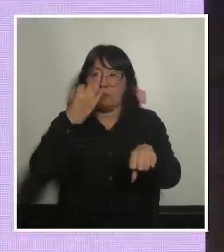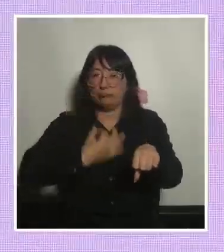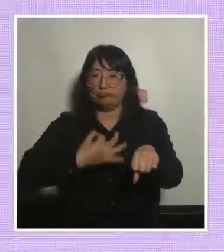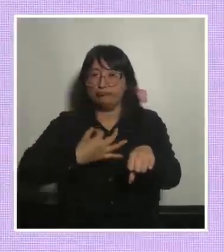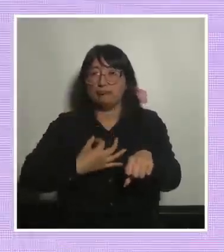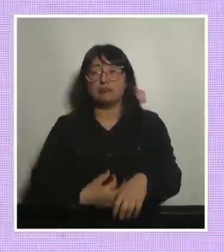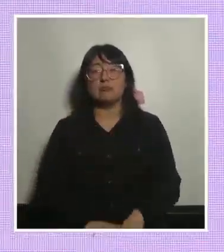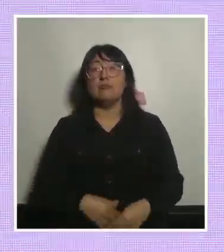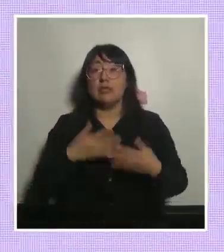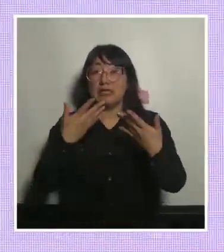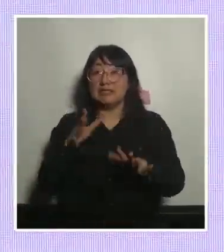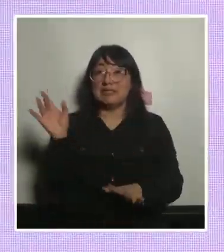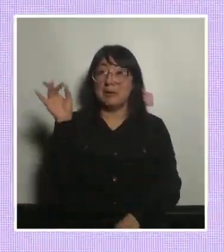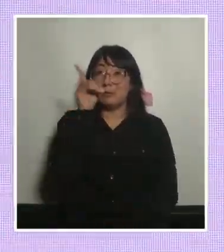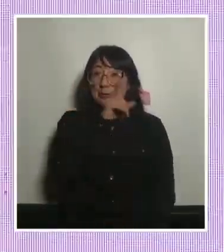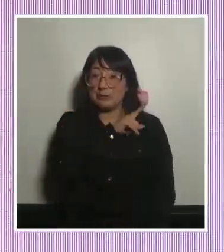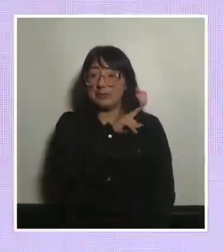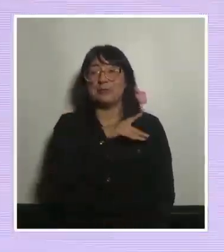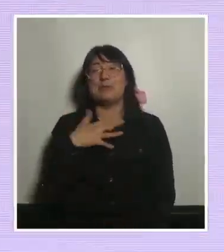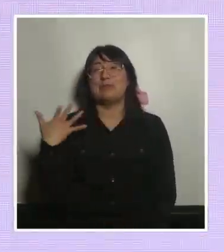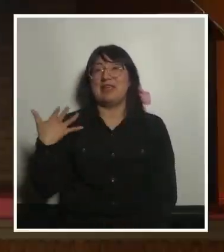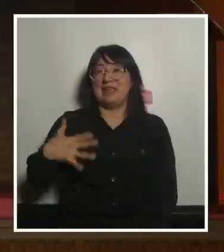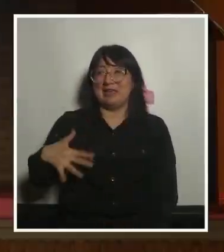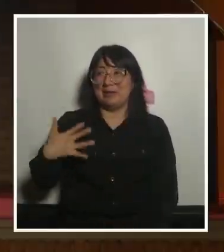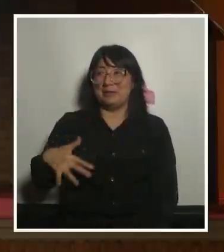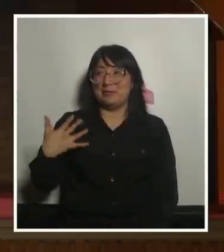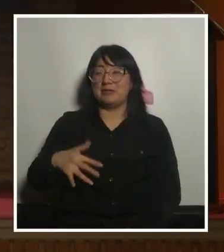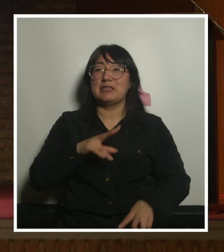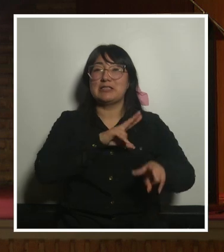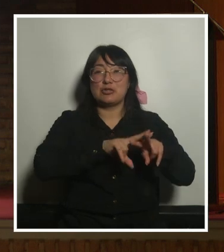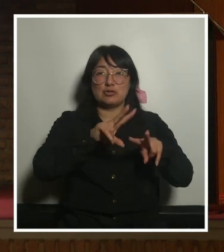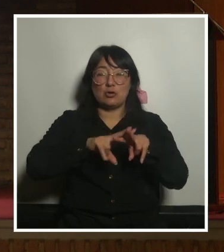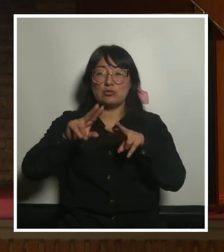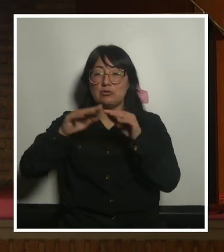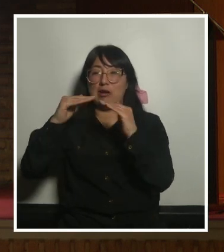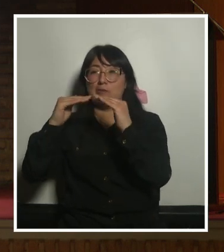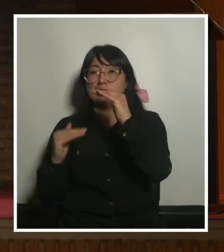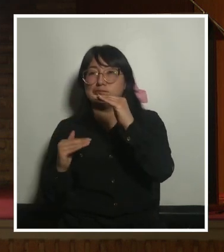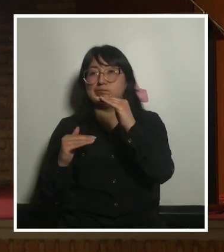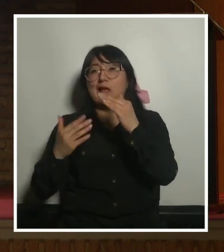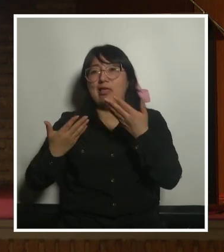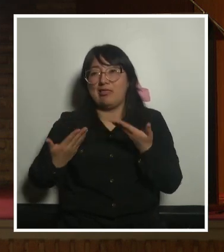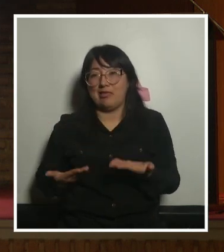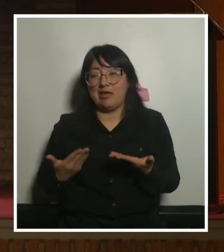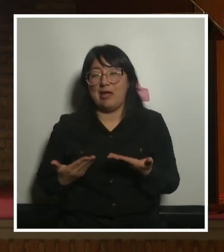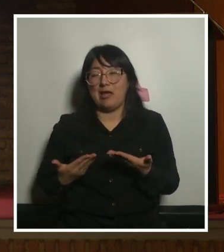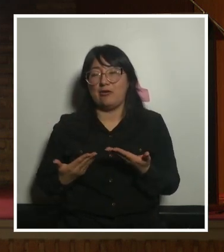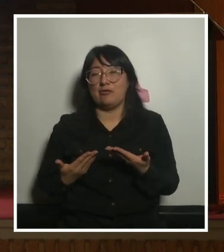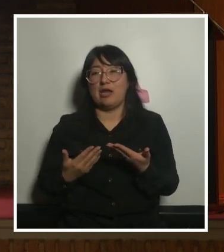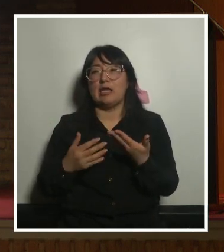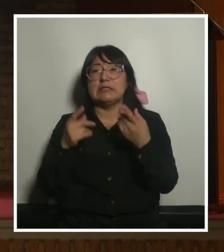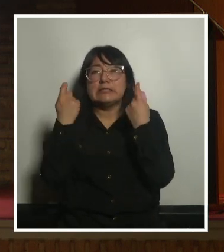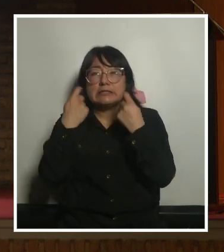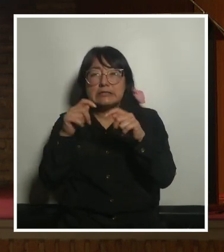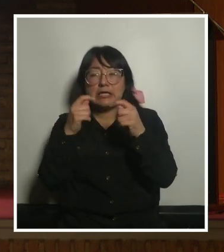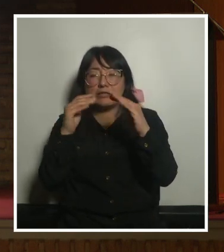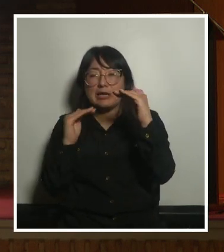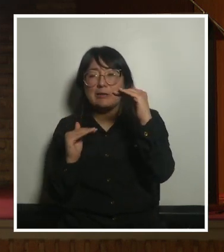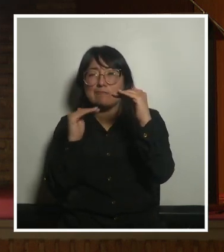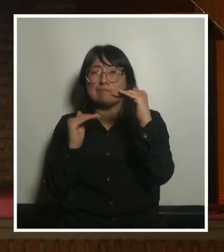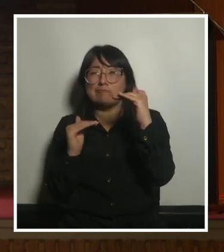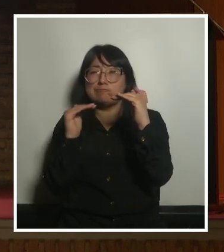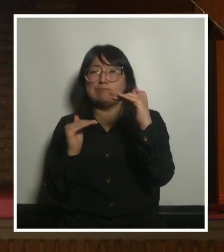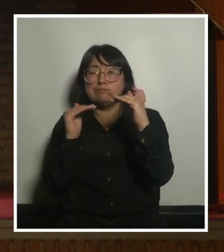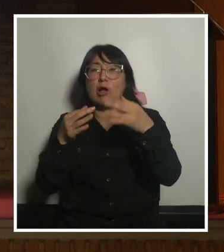y por último la importancia de resolver las desigualdades actuales y aspirar a un horizonte de justicia